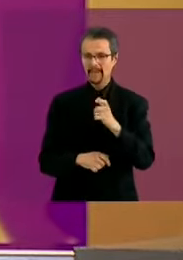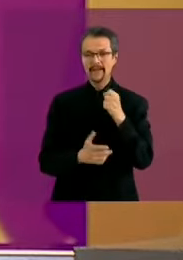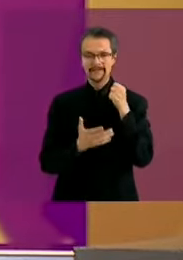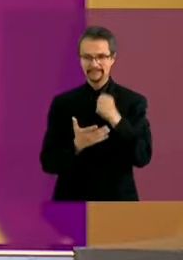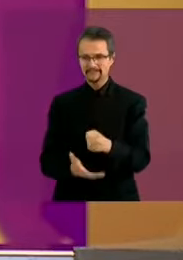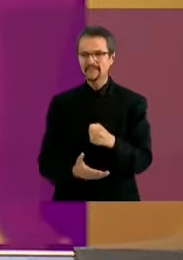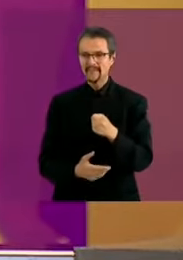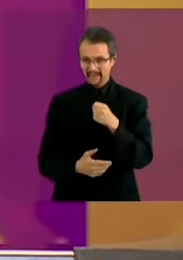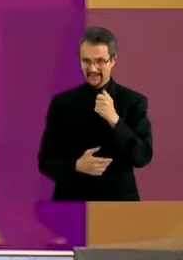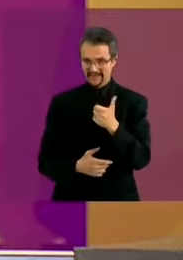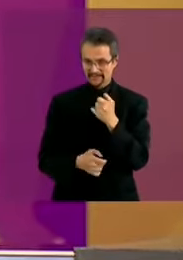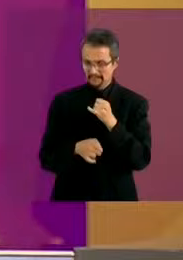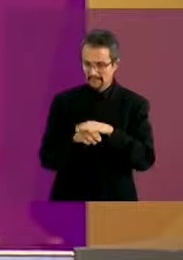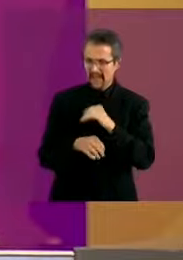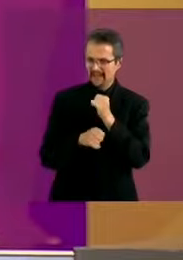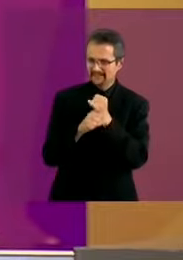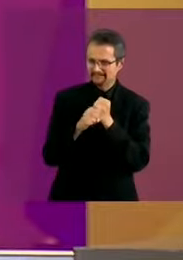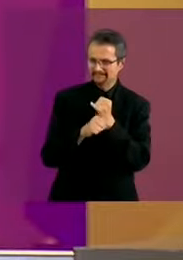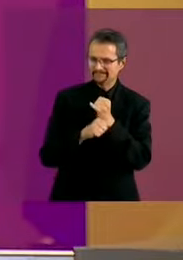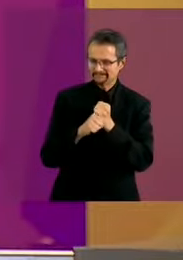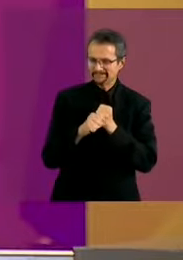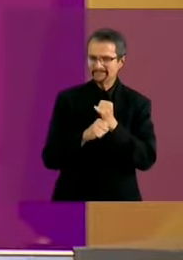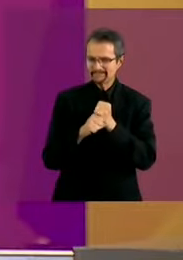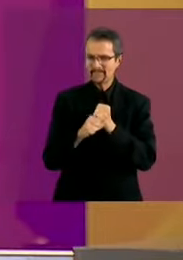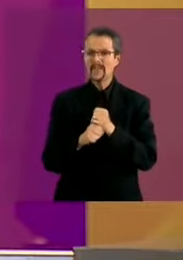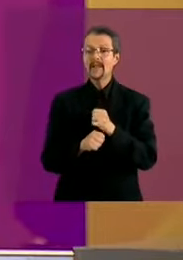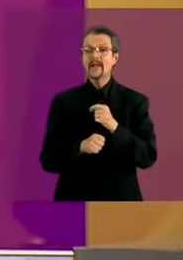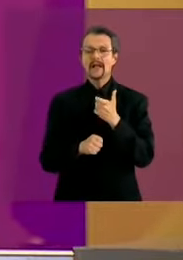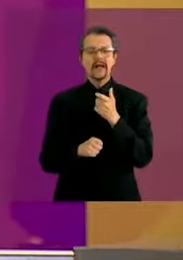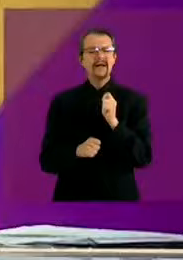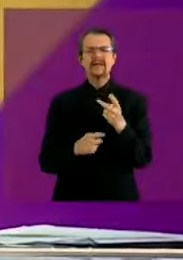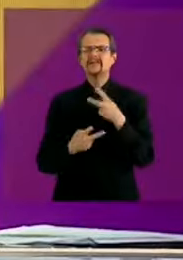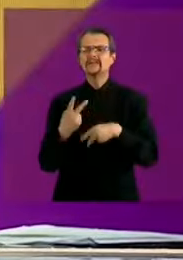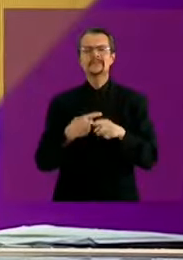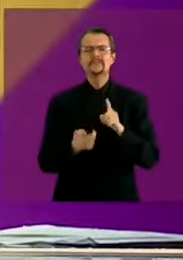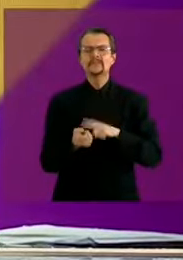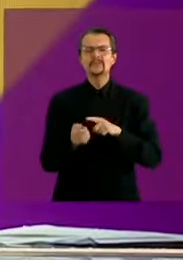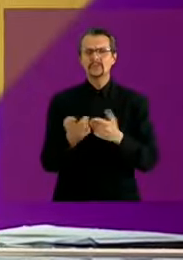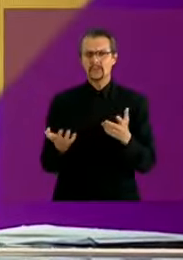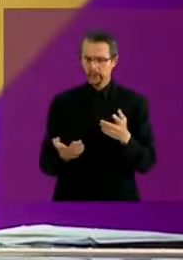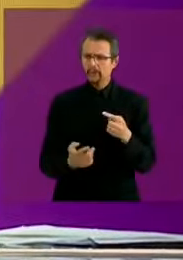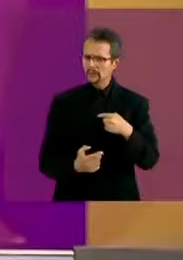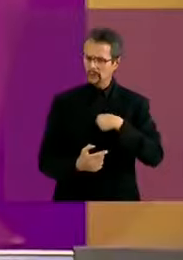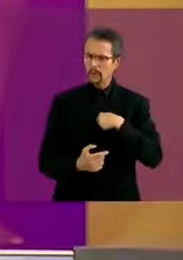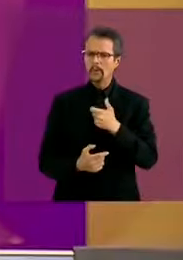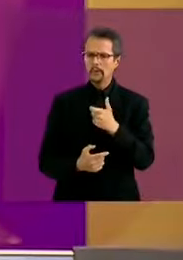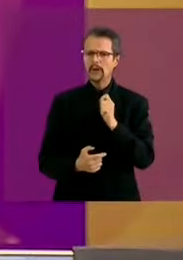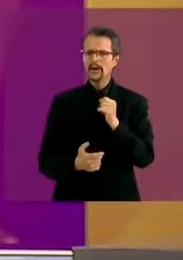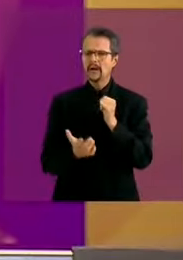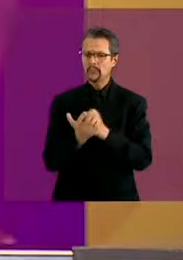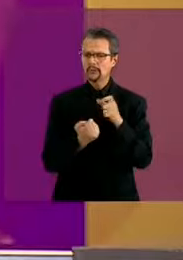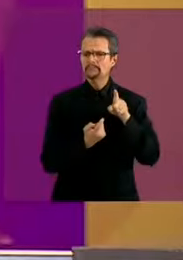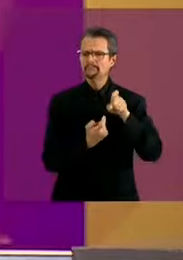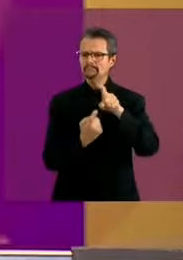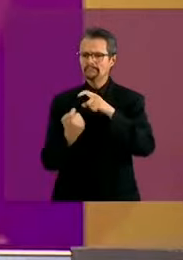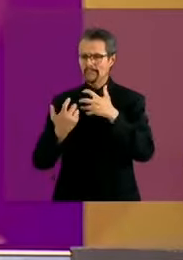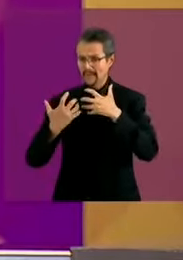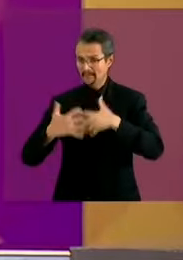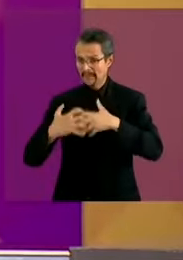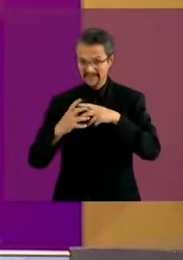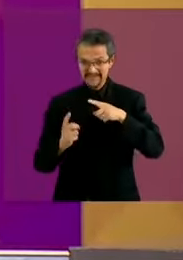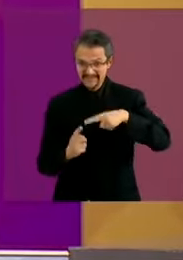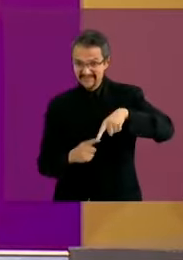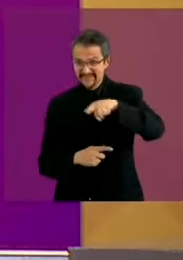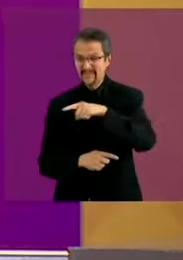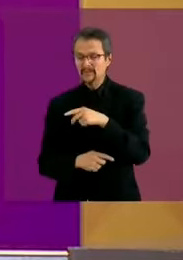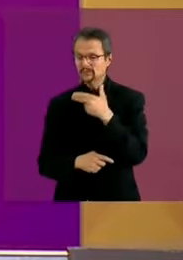sea de beneficio público. ¿De dónde sacaría? ¿Cómo llegaría ese 1 Vamos a recaudar lo que hoy no se recauda, por ejemplo, a las empresas tabacaleras, que prácticamente